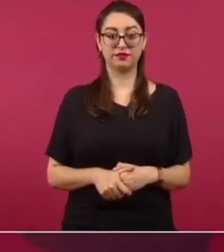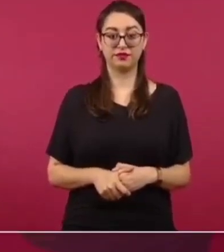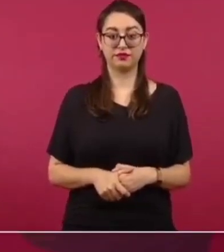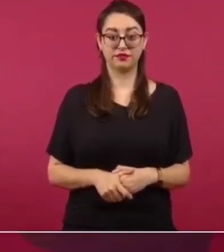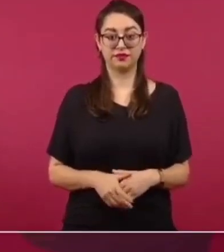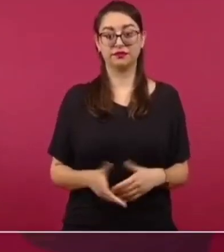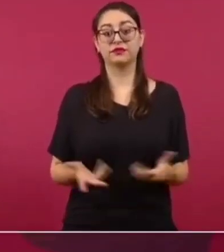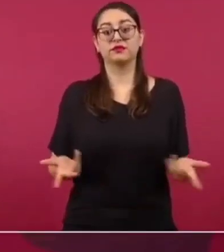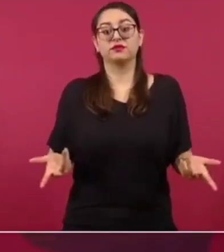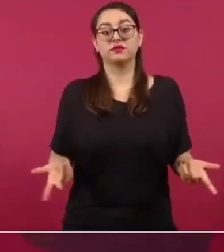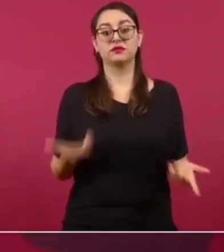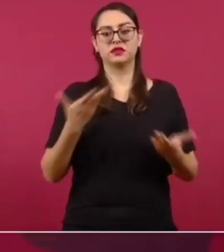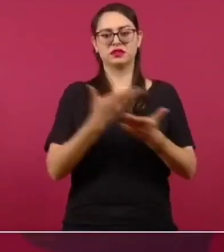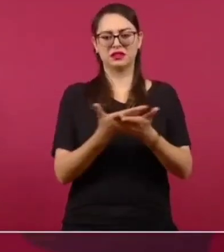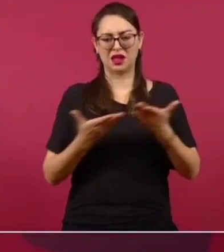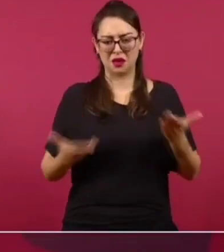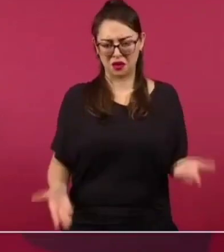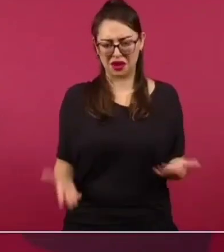Ana Guevara.